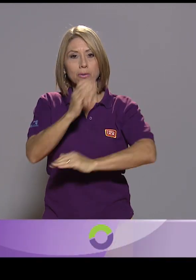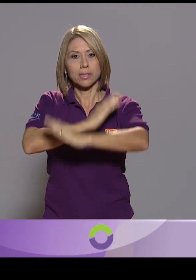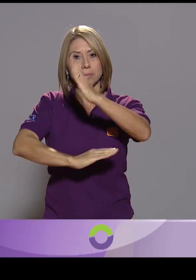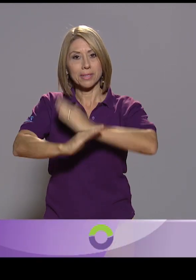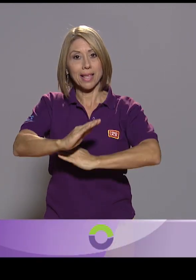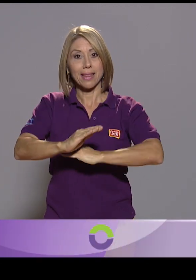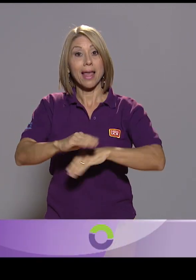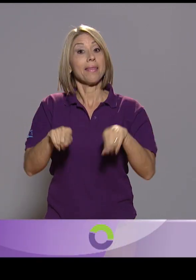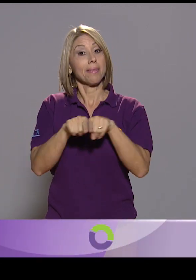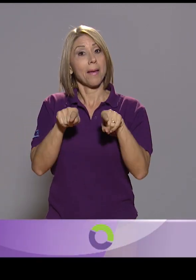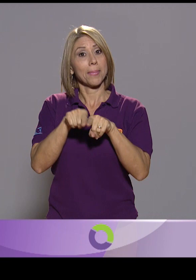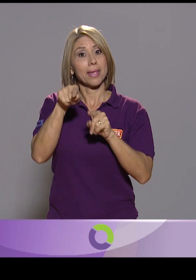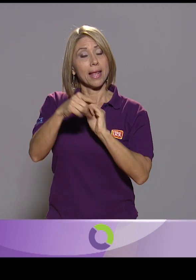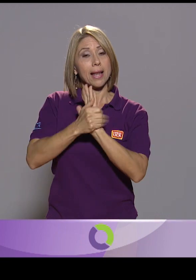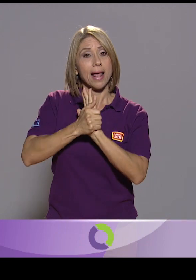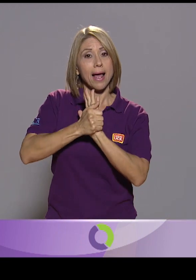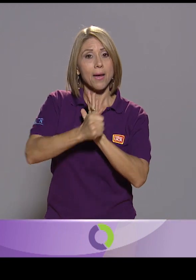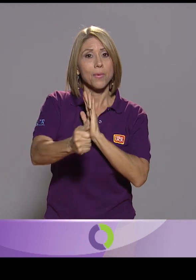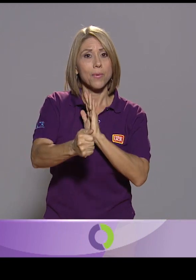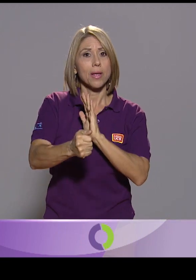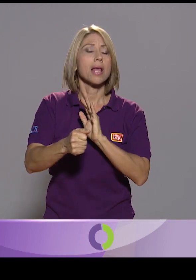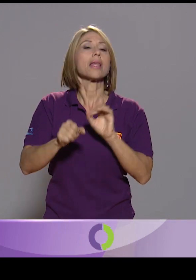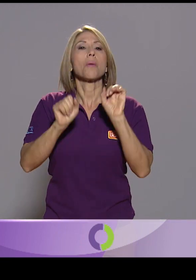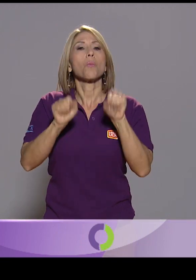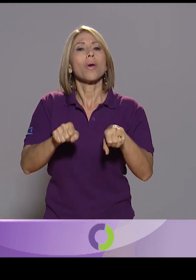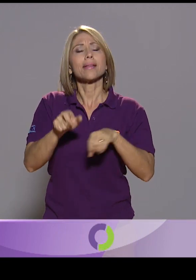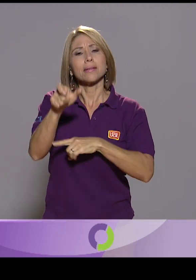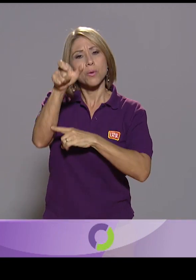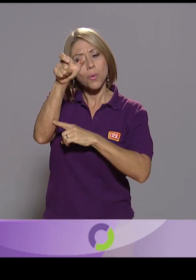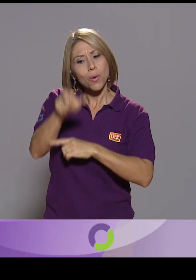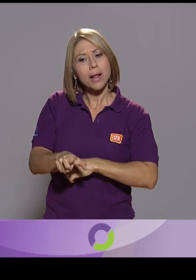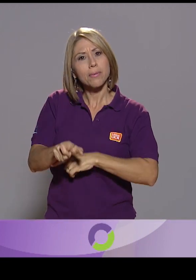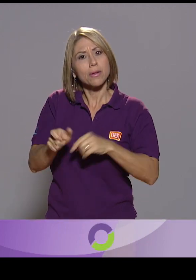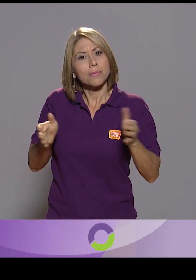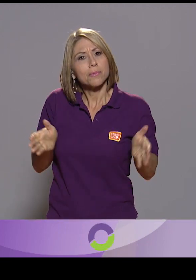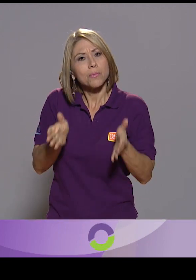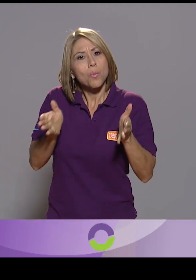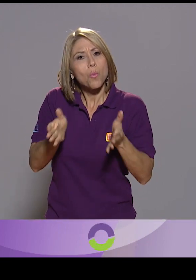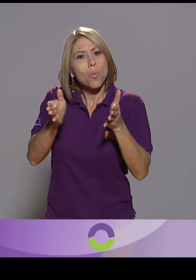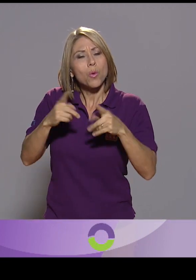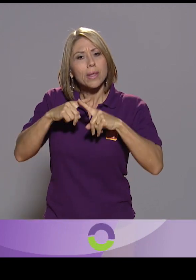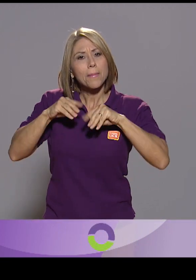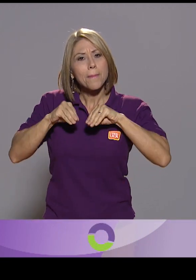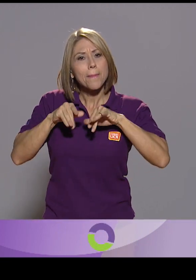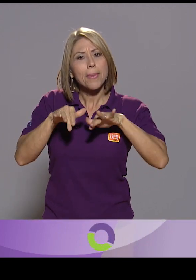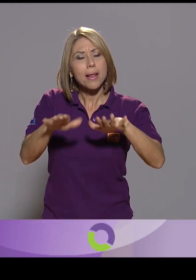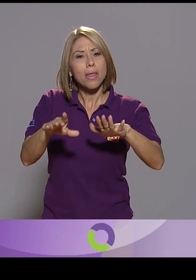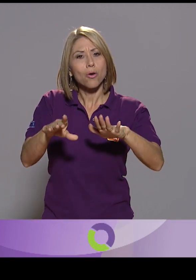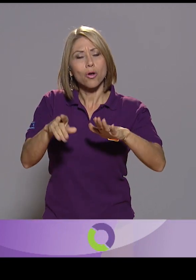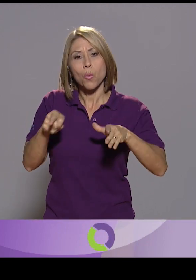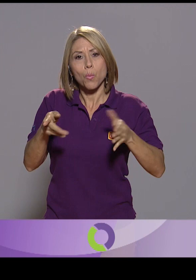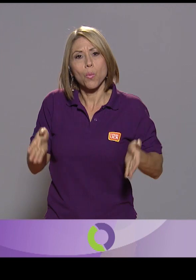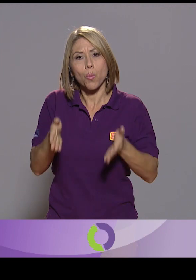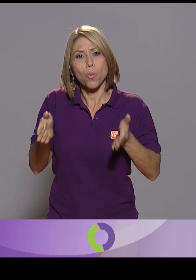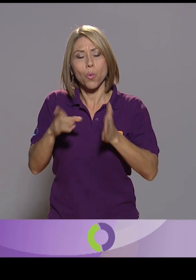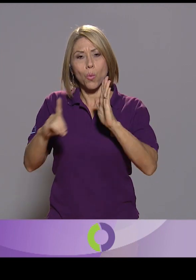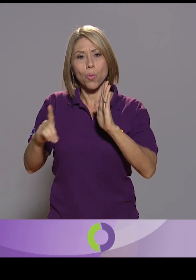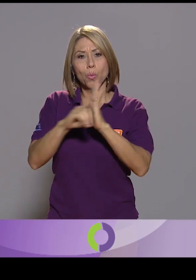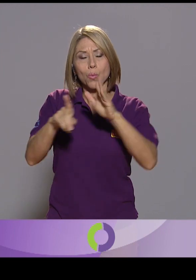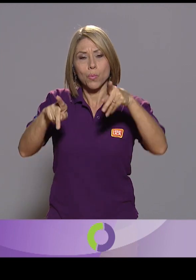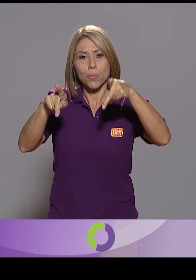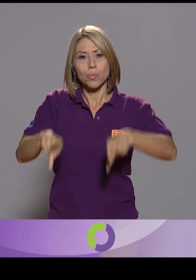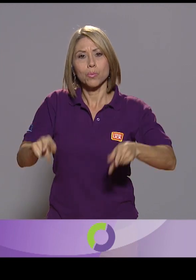tenga la habilidad de ser un agente multiplicador, una persona promotora de los derechos de las personas con